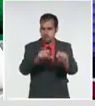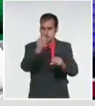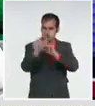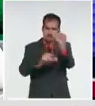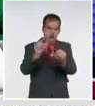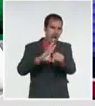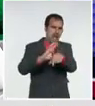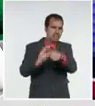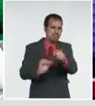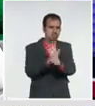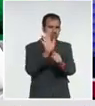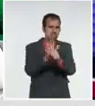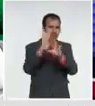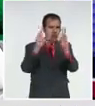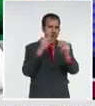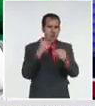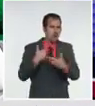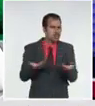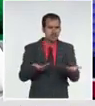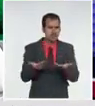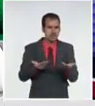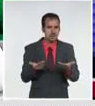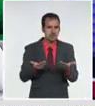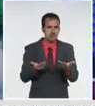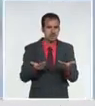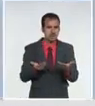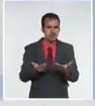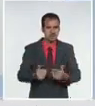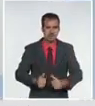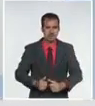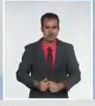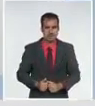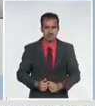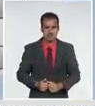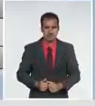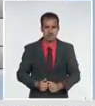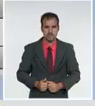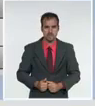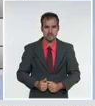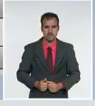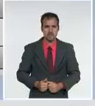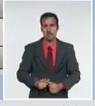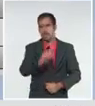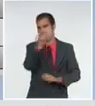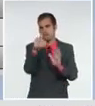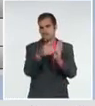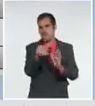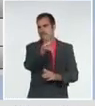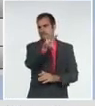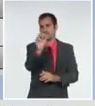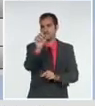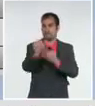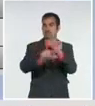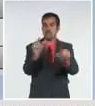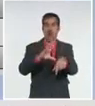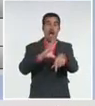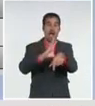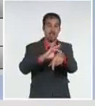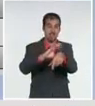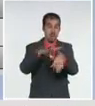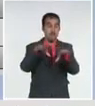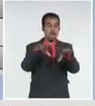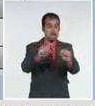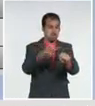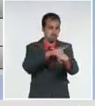el día de ayer se confirman, como ya también lo había dicho, un total de 1.030 personas con COVID